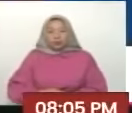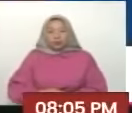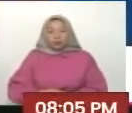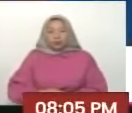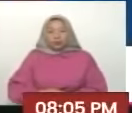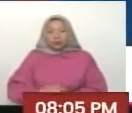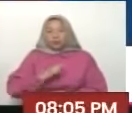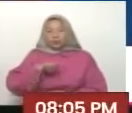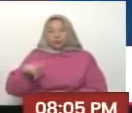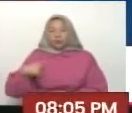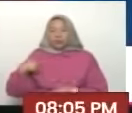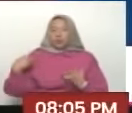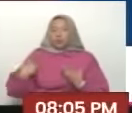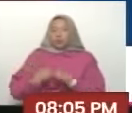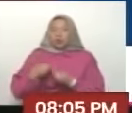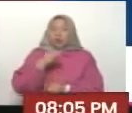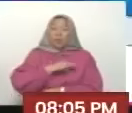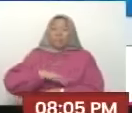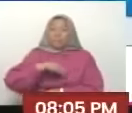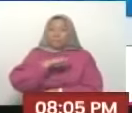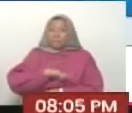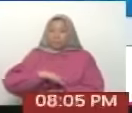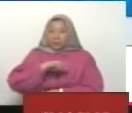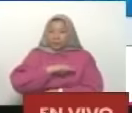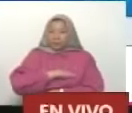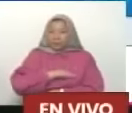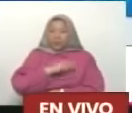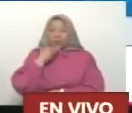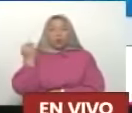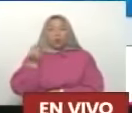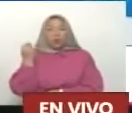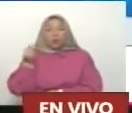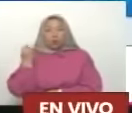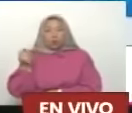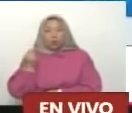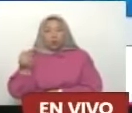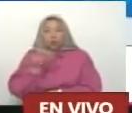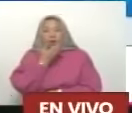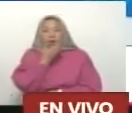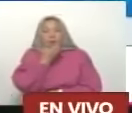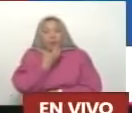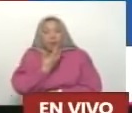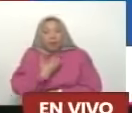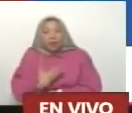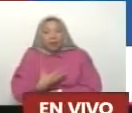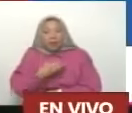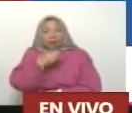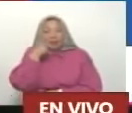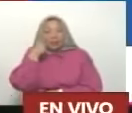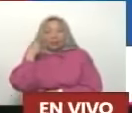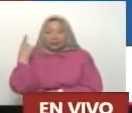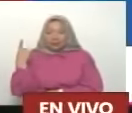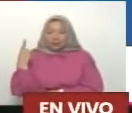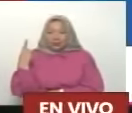Nuestro compañero Ministro Joven Pero con la barba Blanca Guy Bernaez